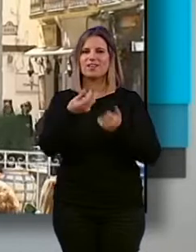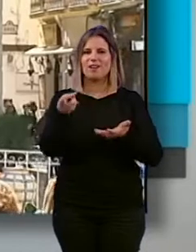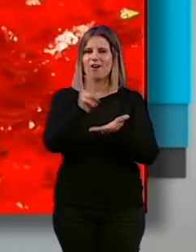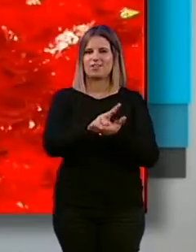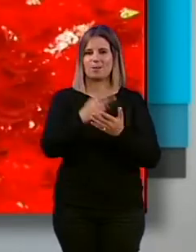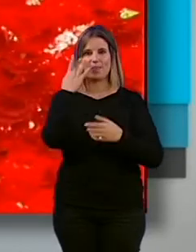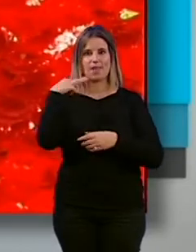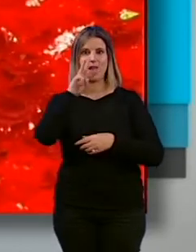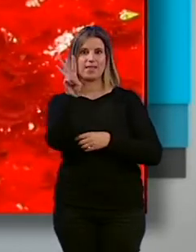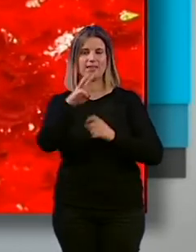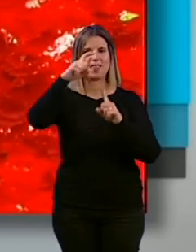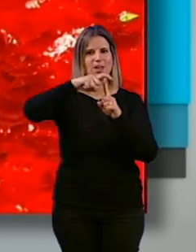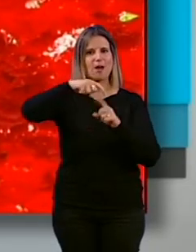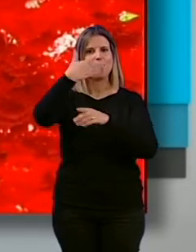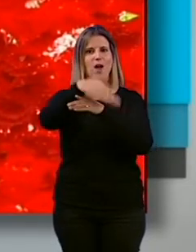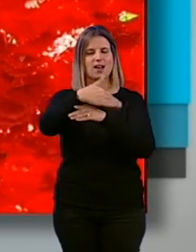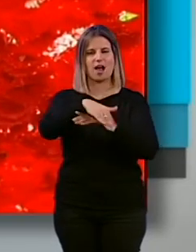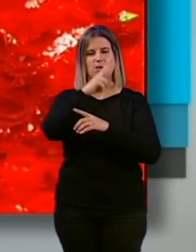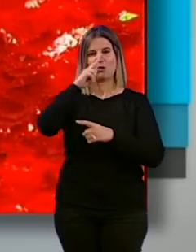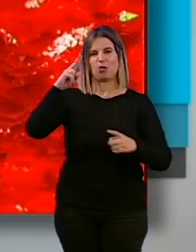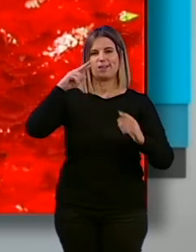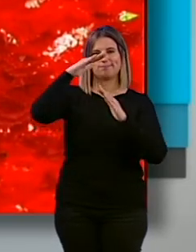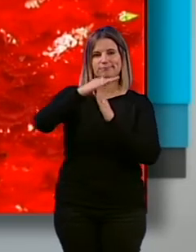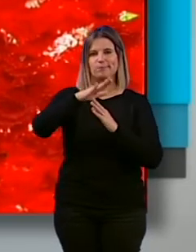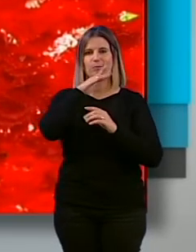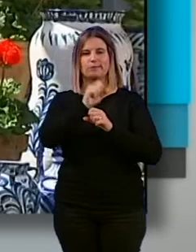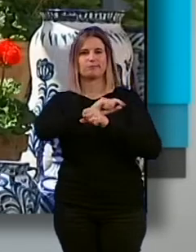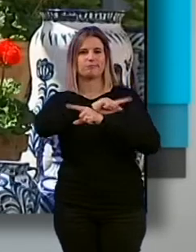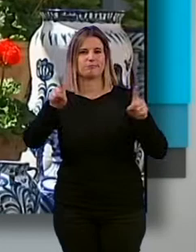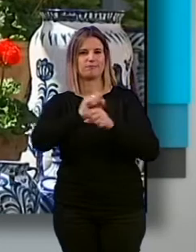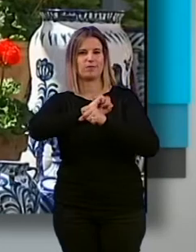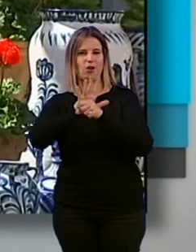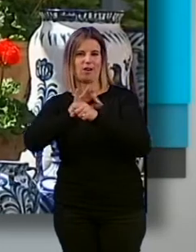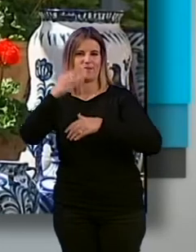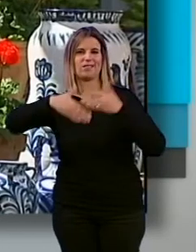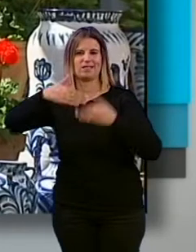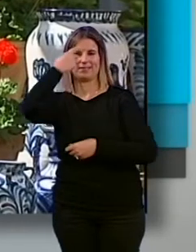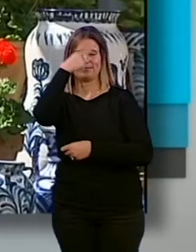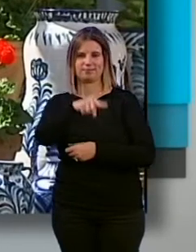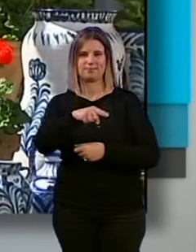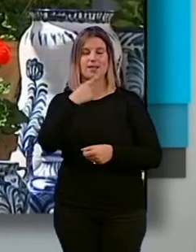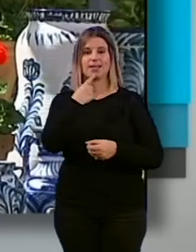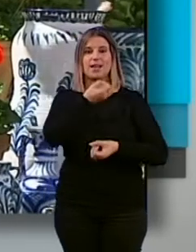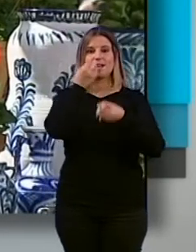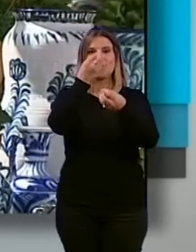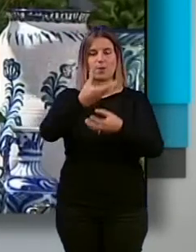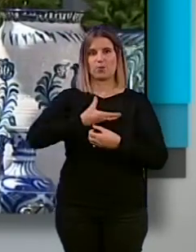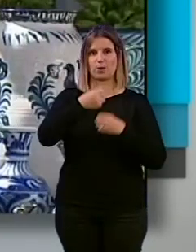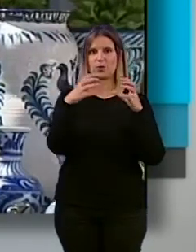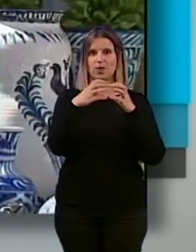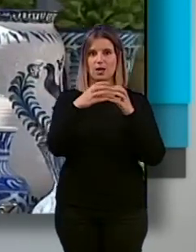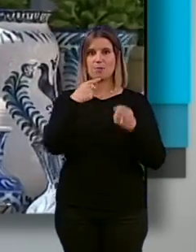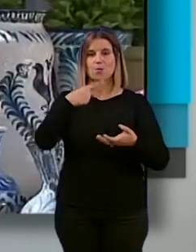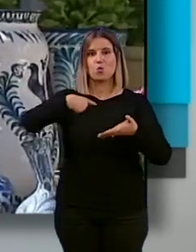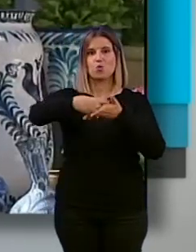celebrarse el 3 de mayo en las calles tras dos años de parón por las restricciones derivadas de la pandemia del coronavirus. Según ha informado el Ayuntamiento de Granada